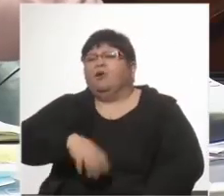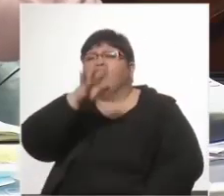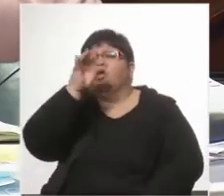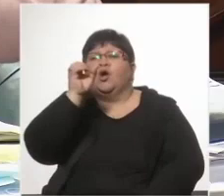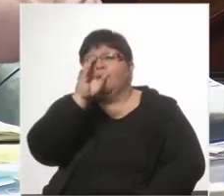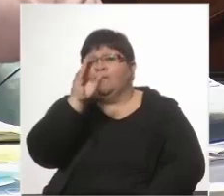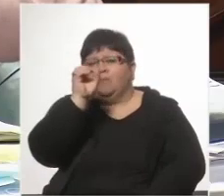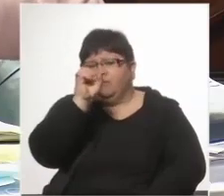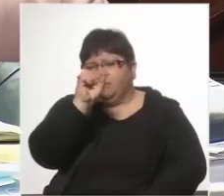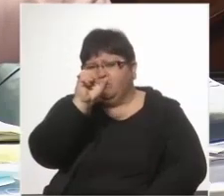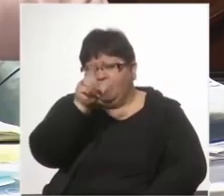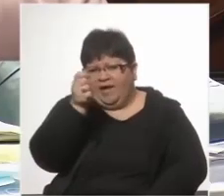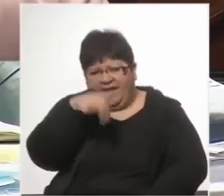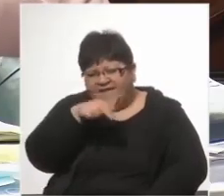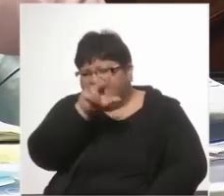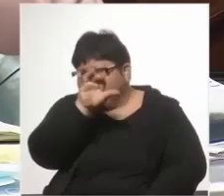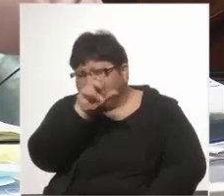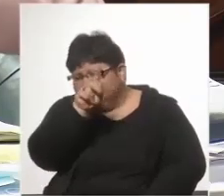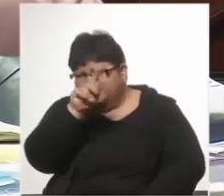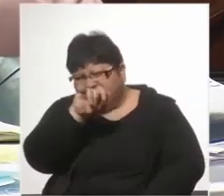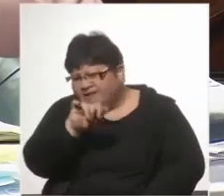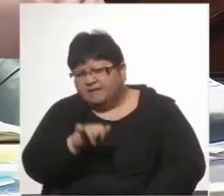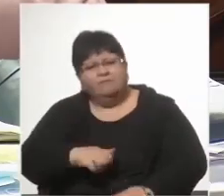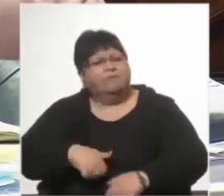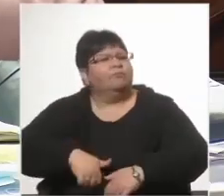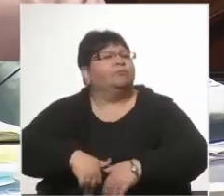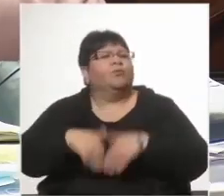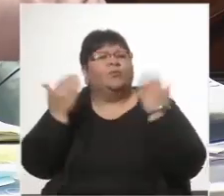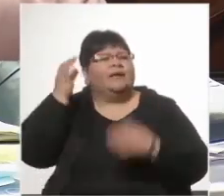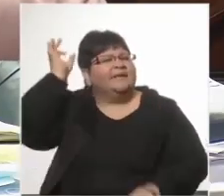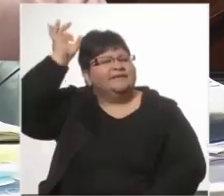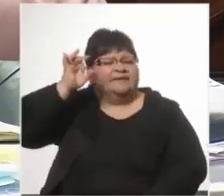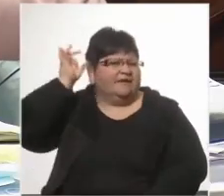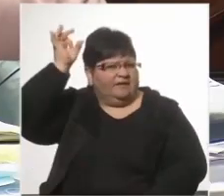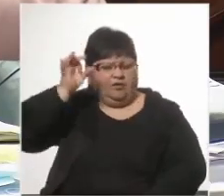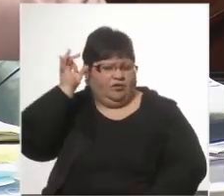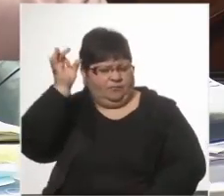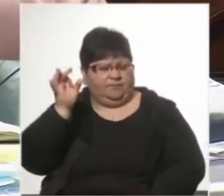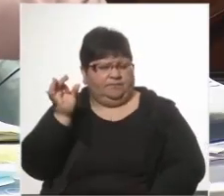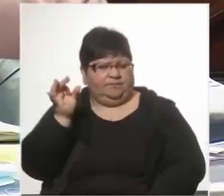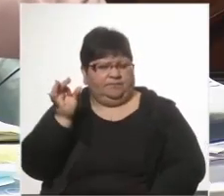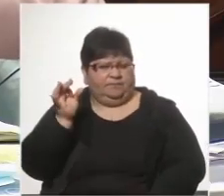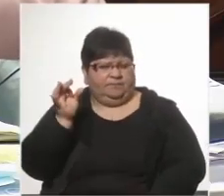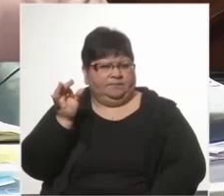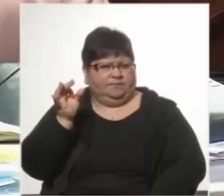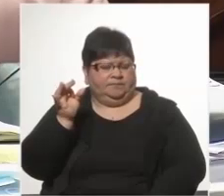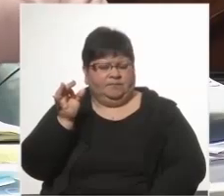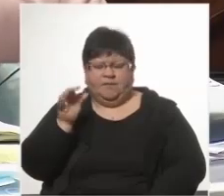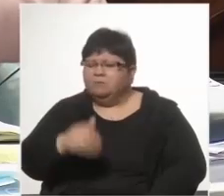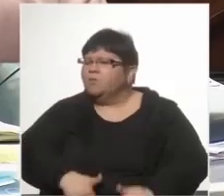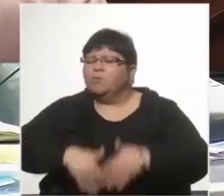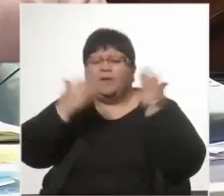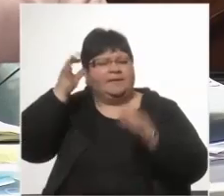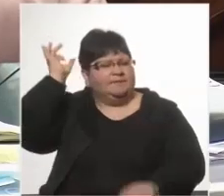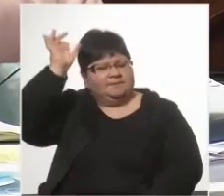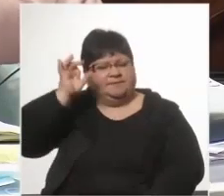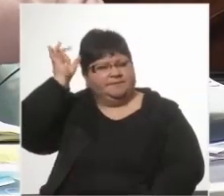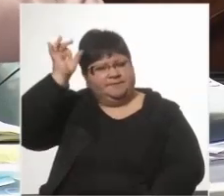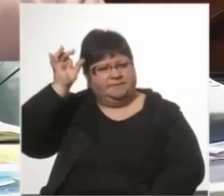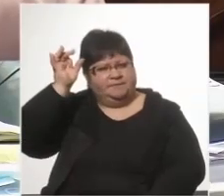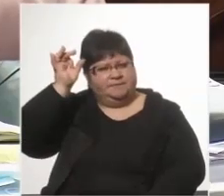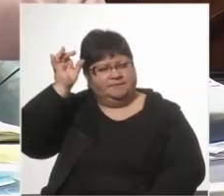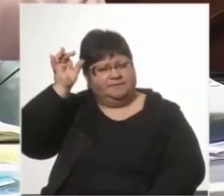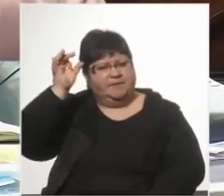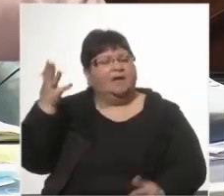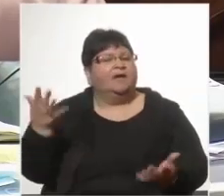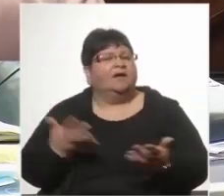Topolazki. Lo haría por cualquier legislador. Por cualquier legislador. Ahora,